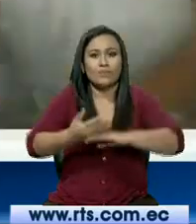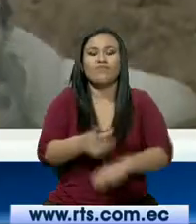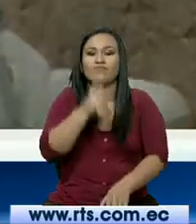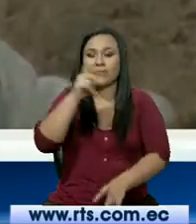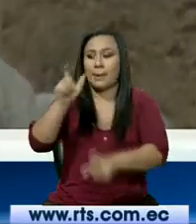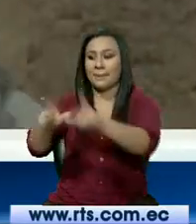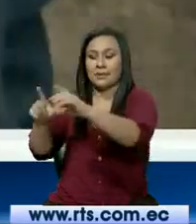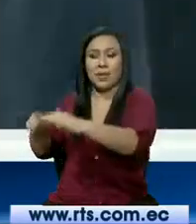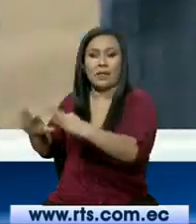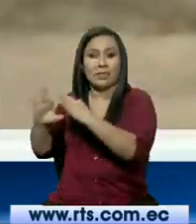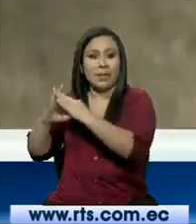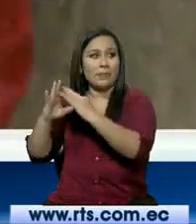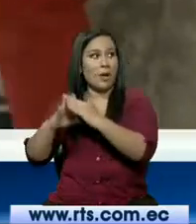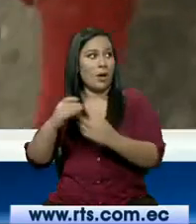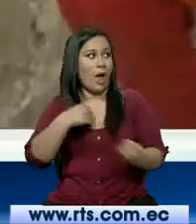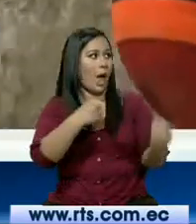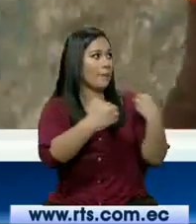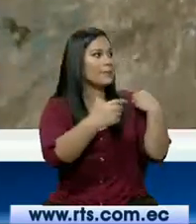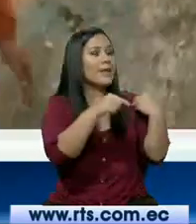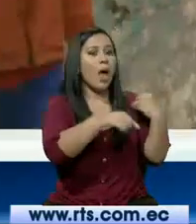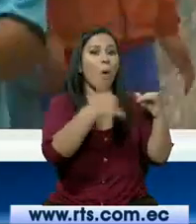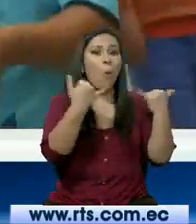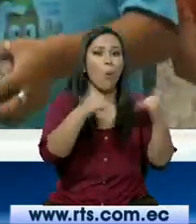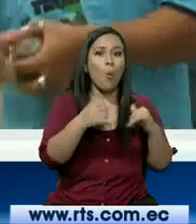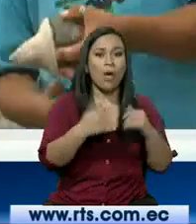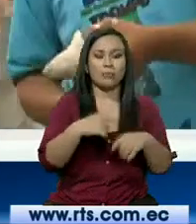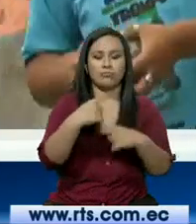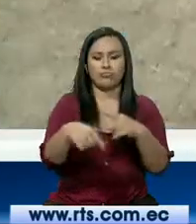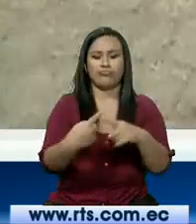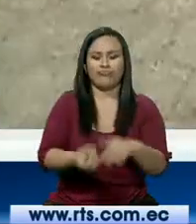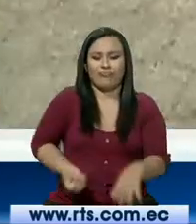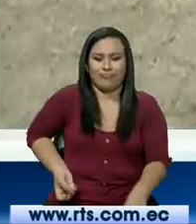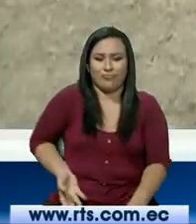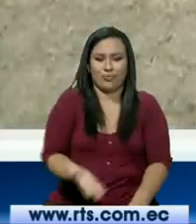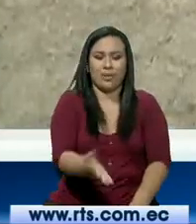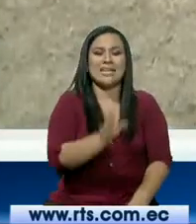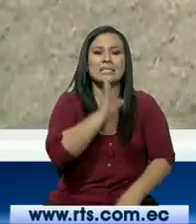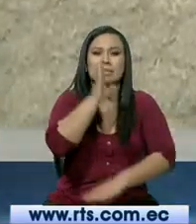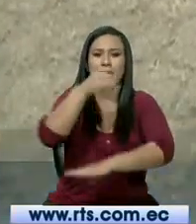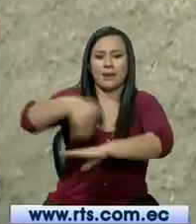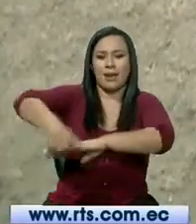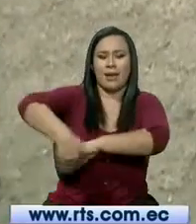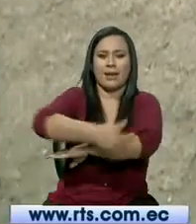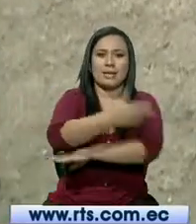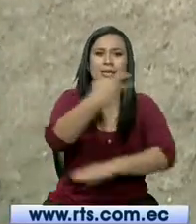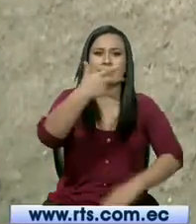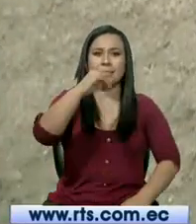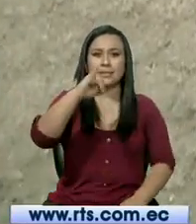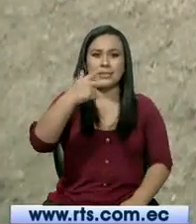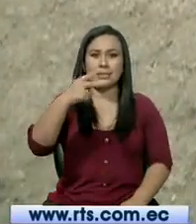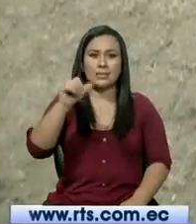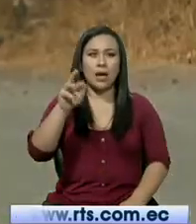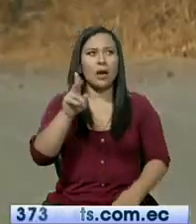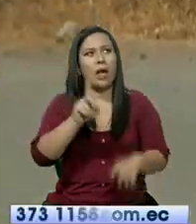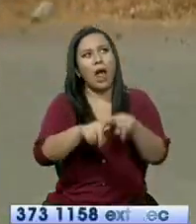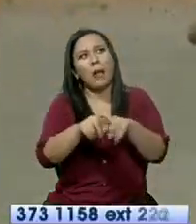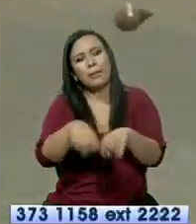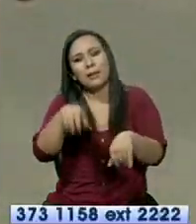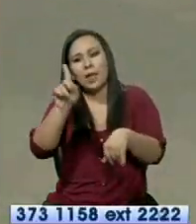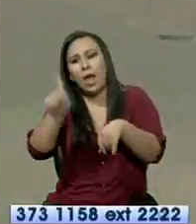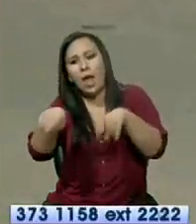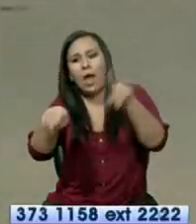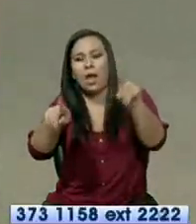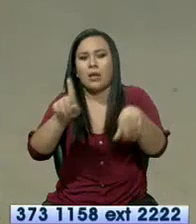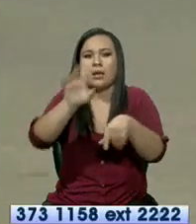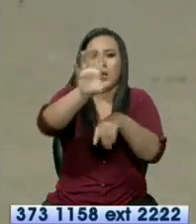moradores de Tabacundo comentan que el juego de los cabes se realizó siempre en la calle El Chicharrón. Los recorridos variaron un tanto sin